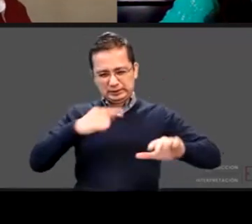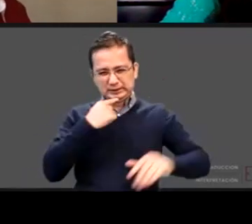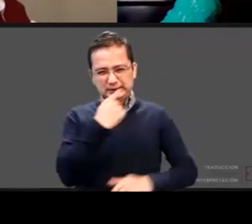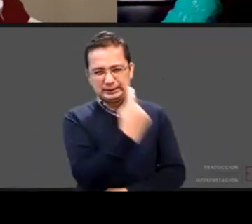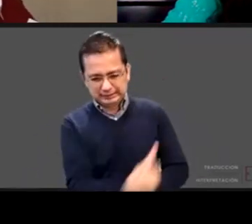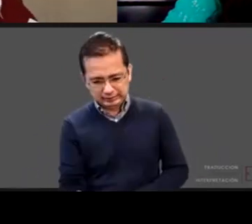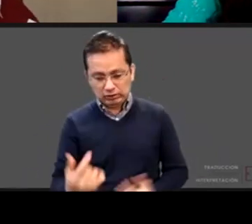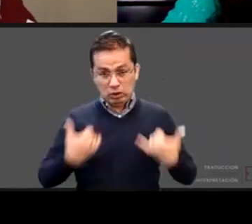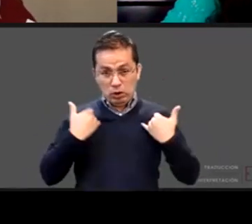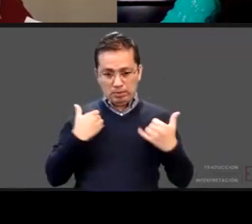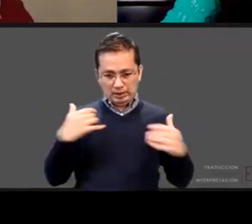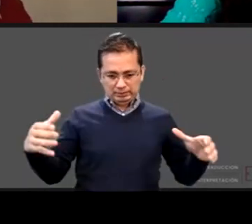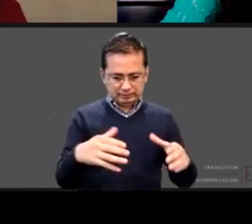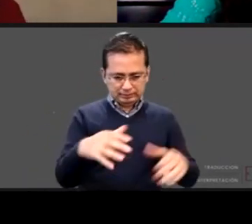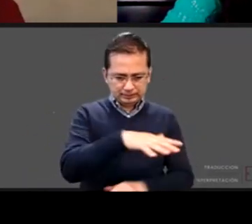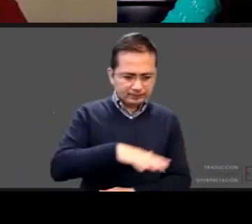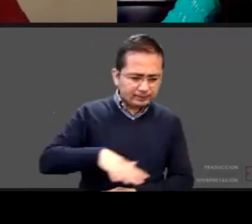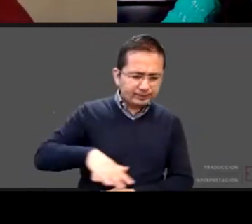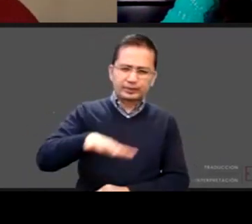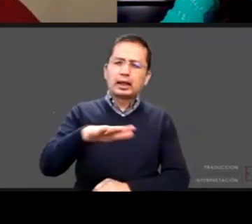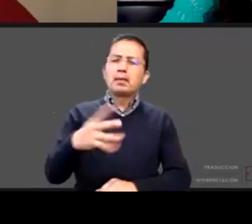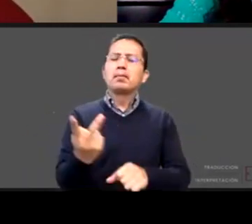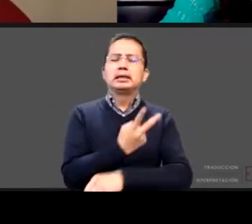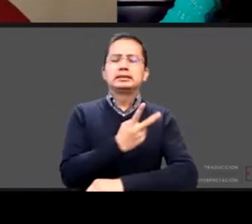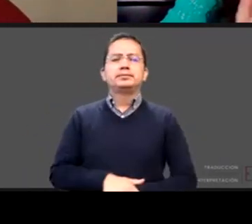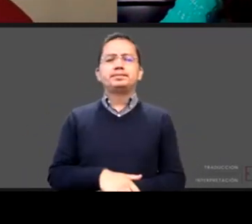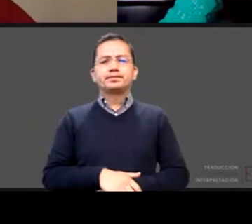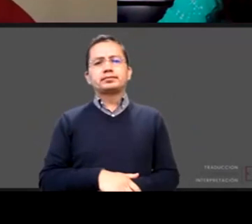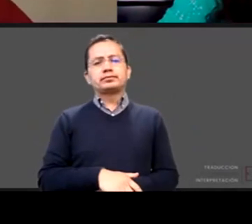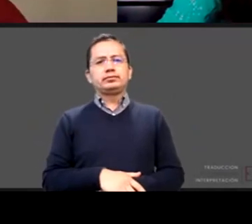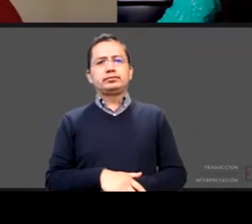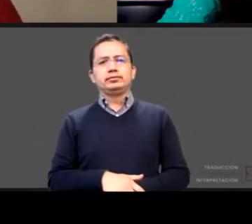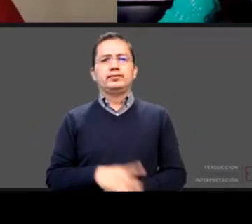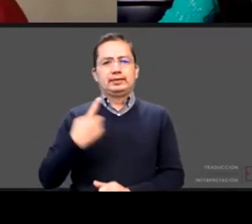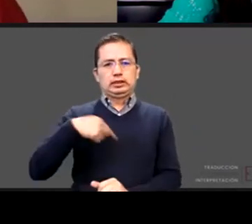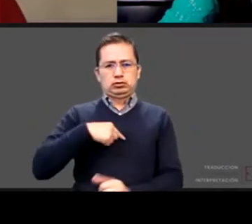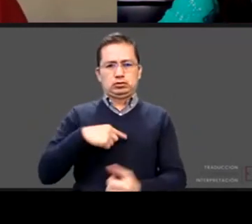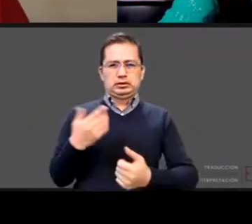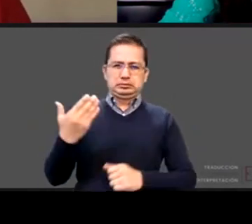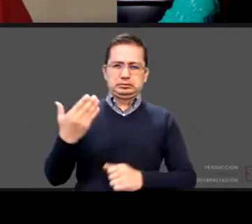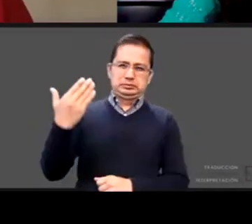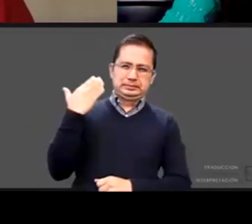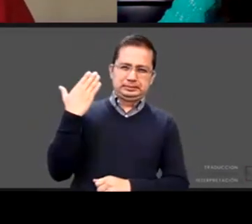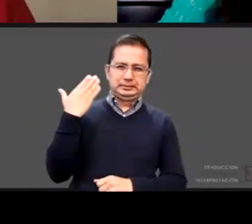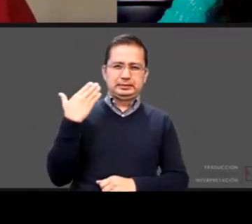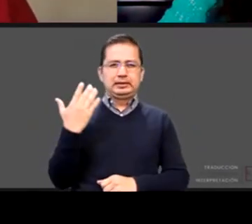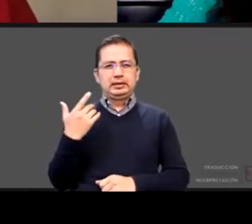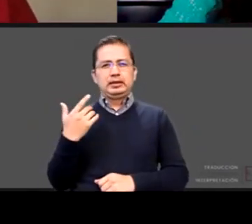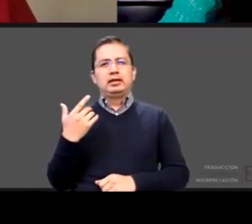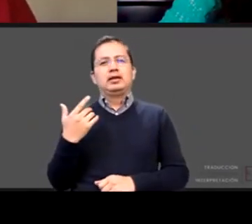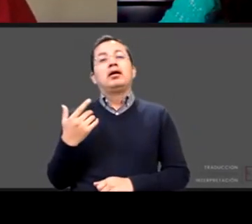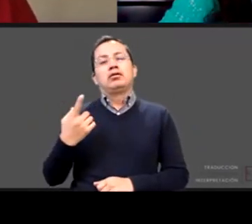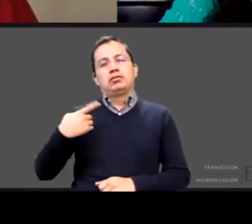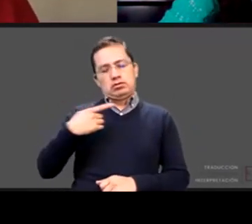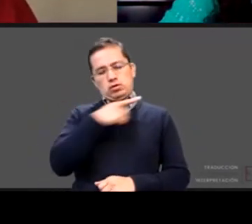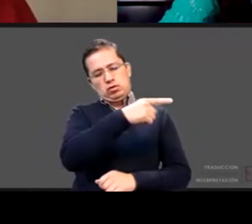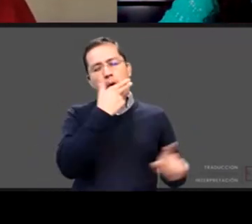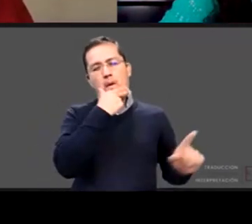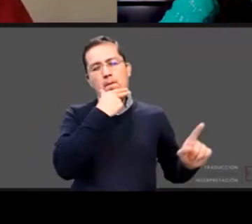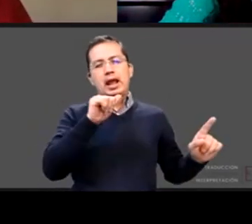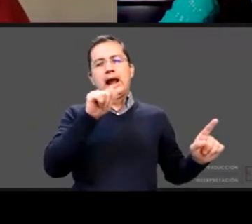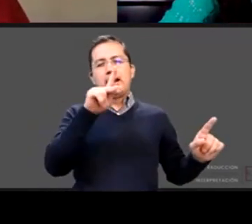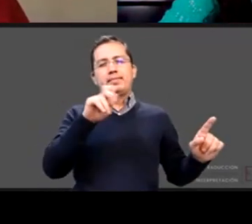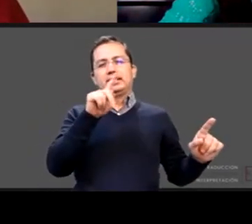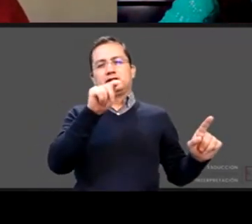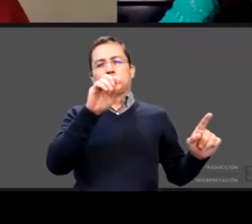investigación acabamos de terminar bueno el doctor Alberto Sotomayor que es nuestro coordinador de investigación acaba de